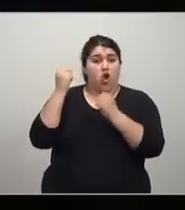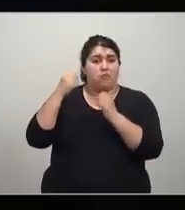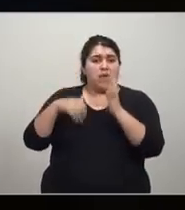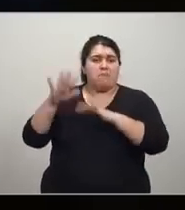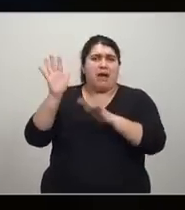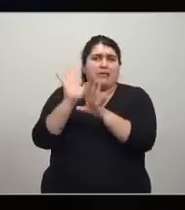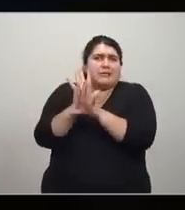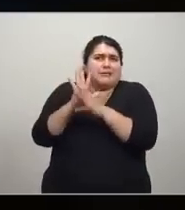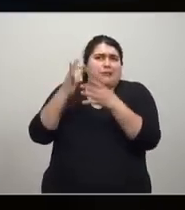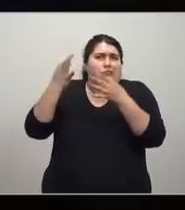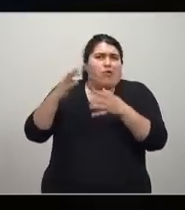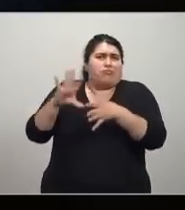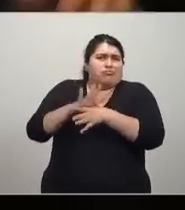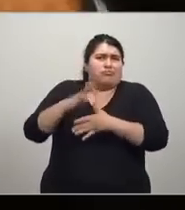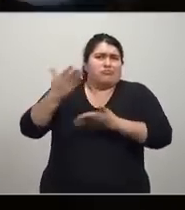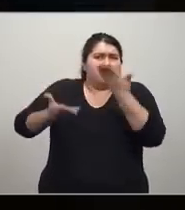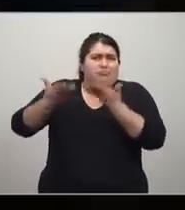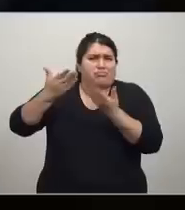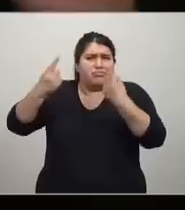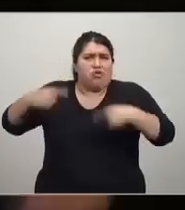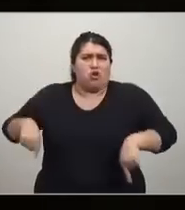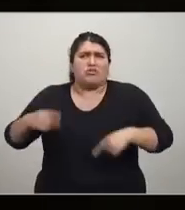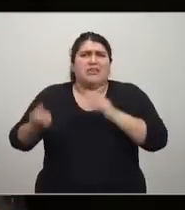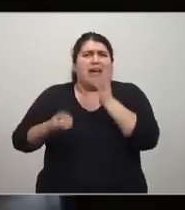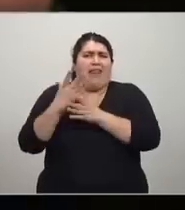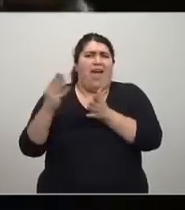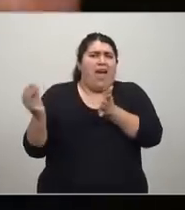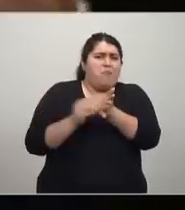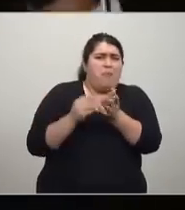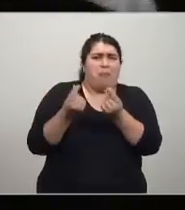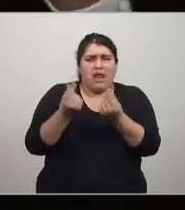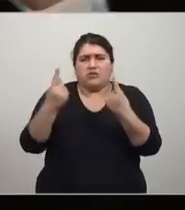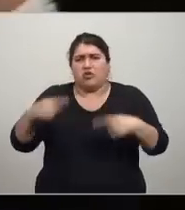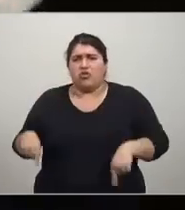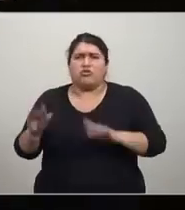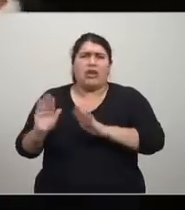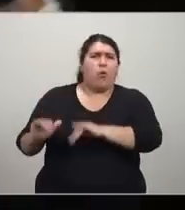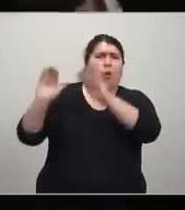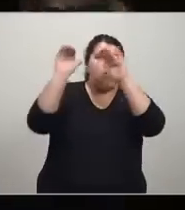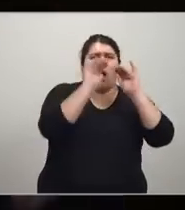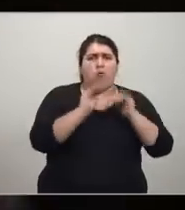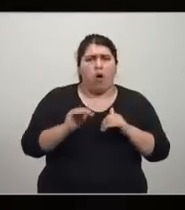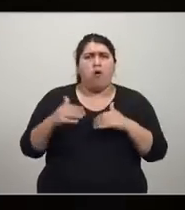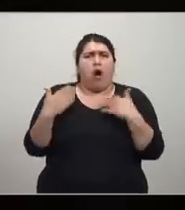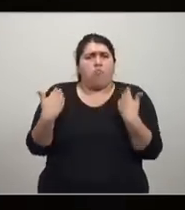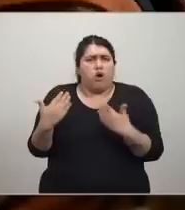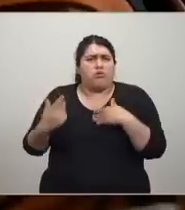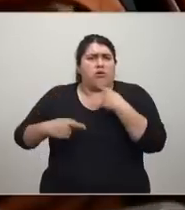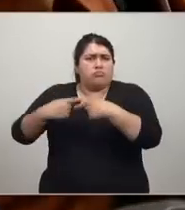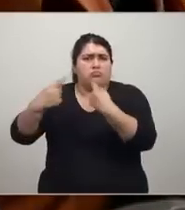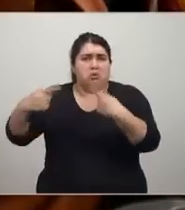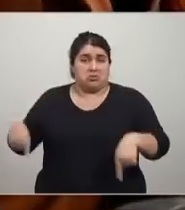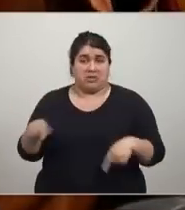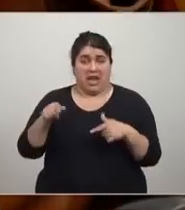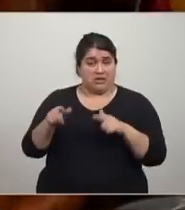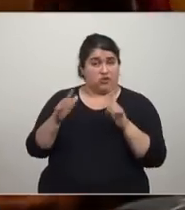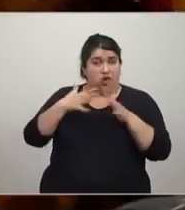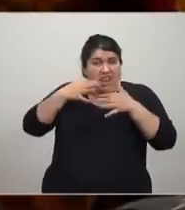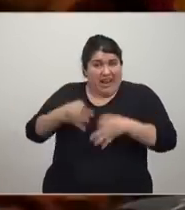mundo idealizado donde hay competencia, nadie puede poner los precios, todo el mundo tiene igualdad de capacidades, etc. Eso no existe.